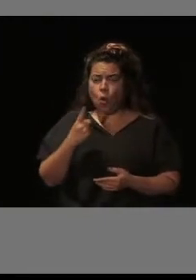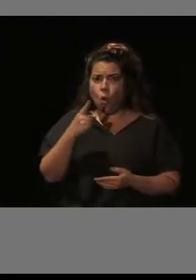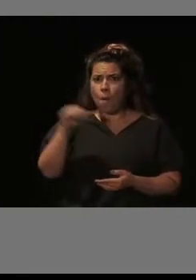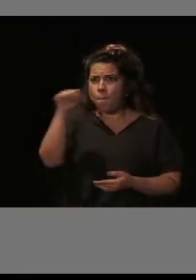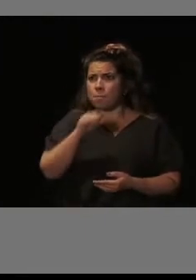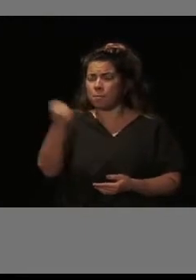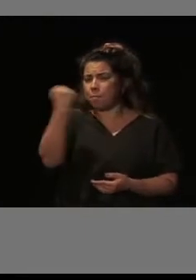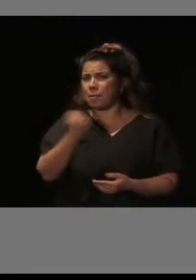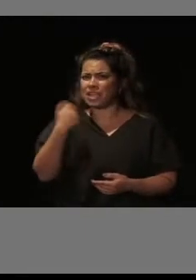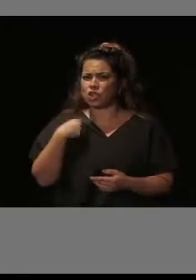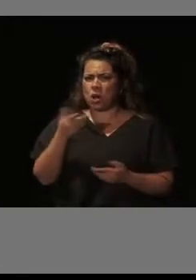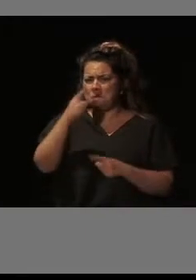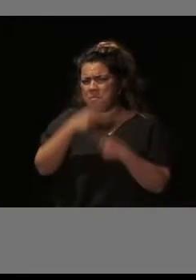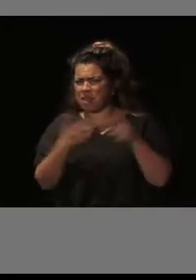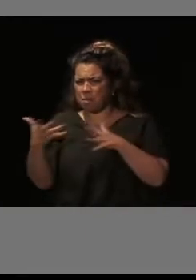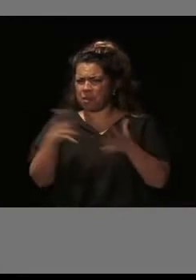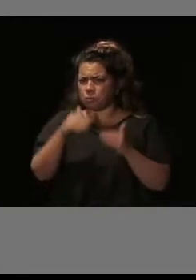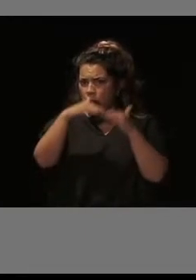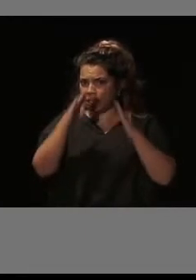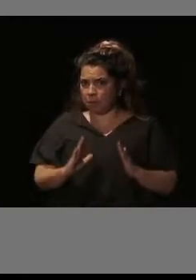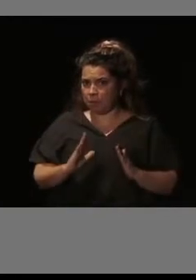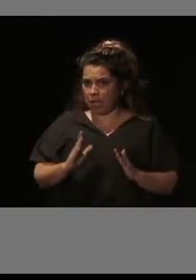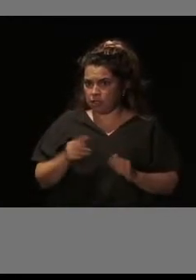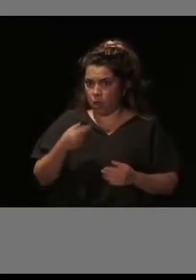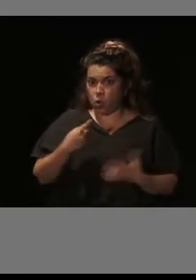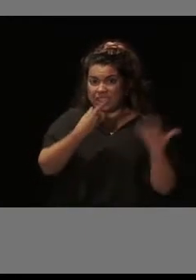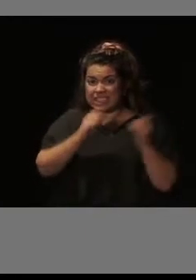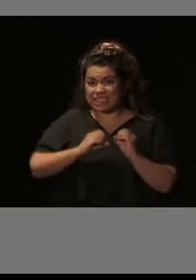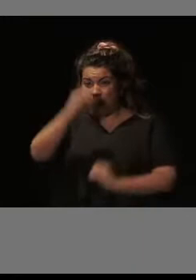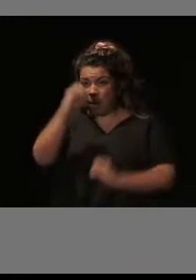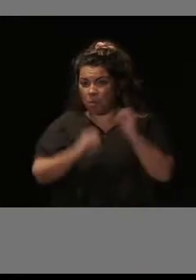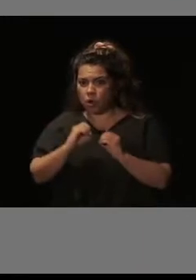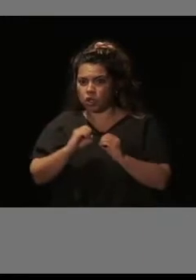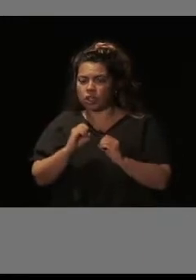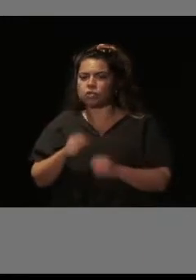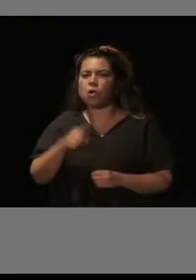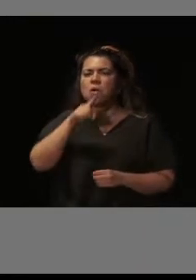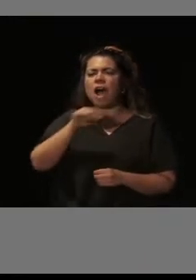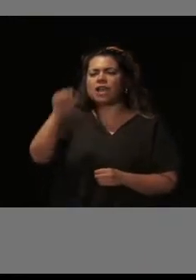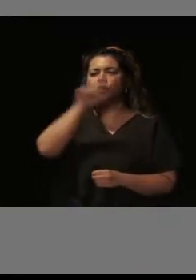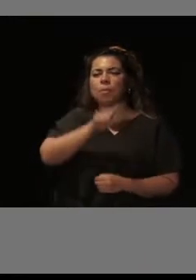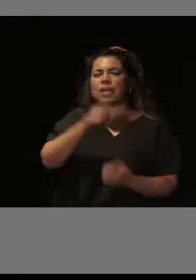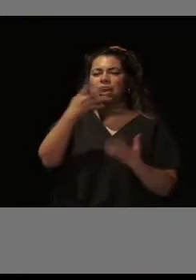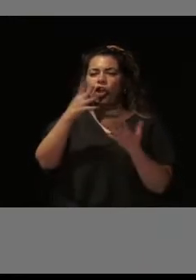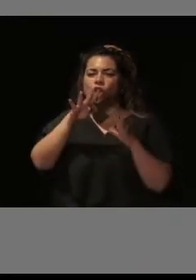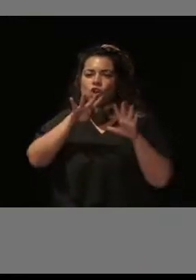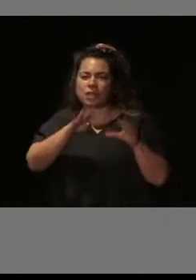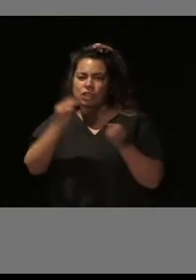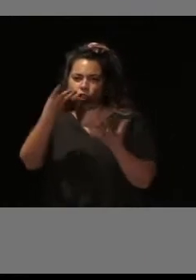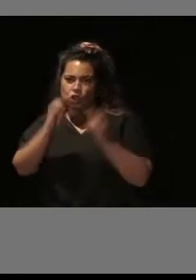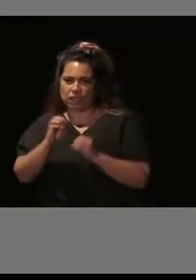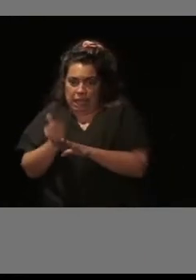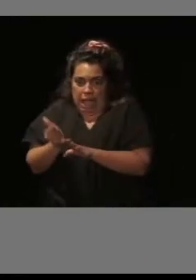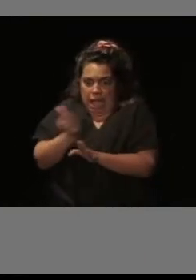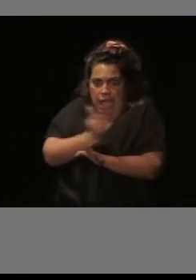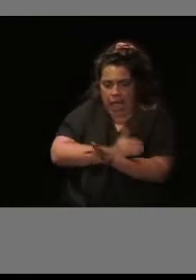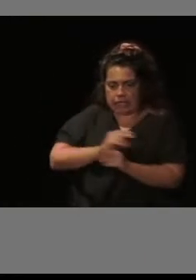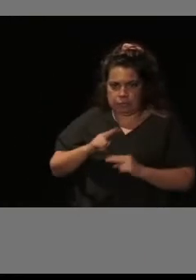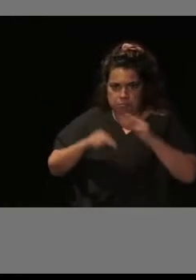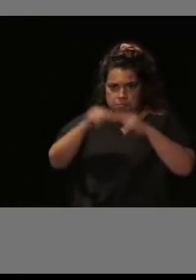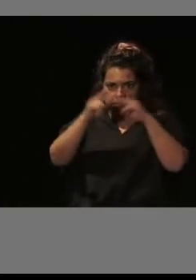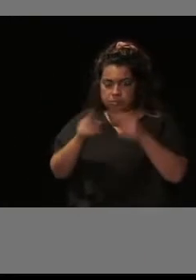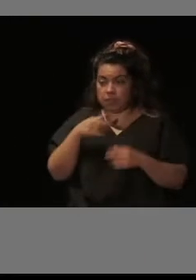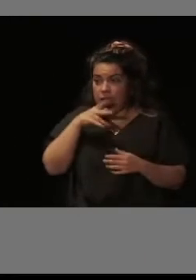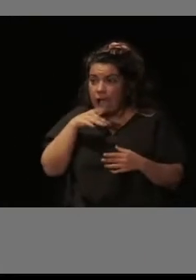de viviendas, pues un 70% son anteriores a 1980 también. Bien, vivimos un momento donde, además,